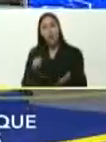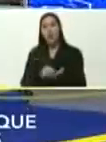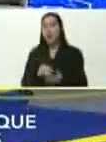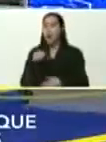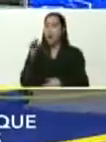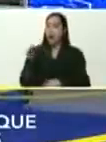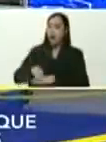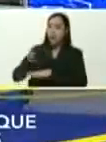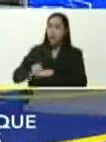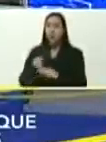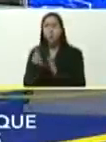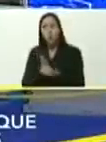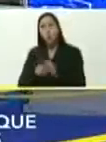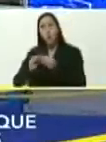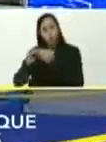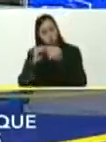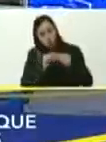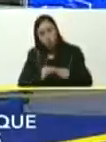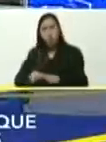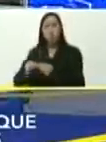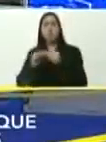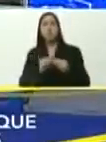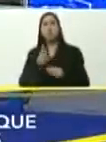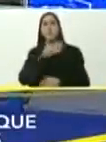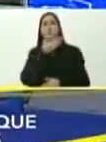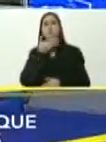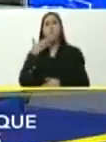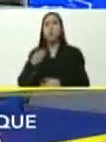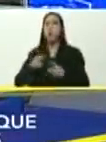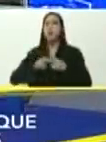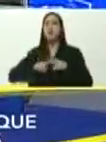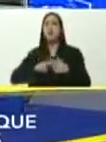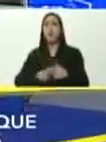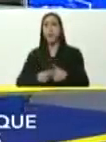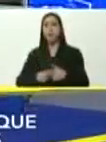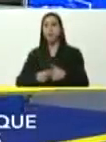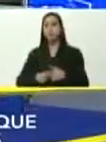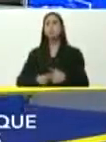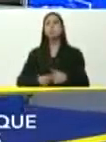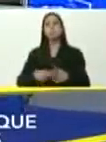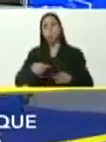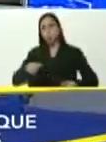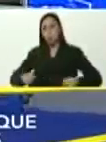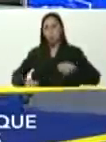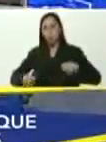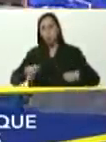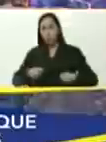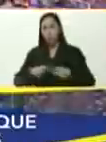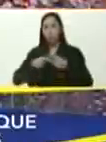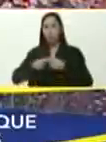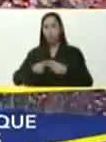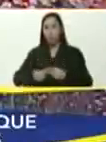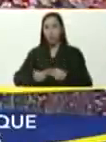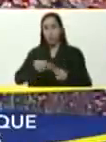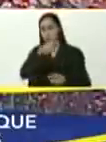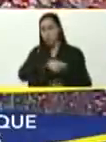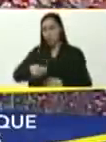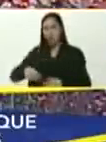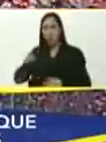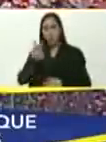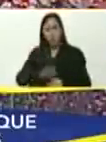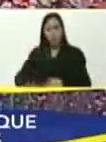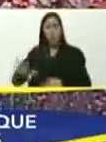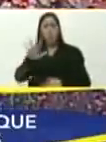el mantenimiento, tener los mejores talleres con los mejores mecánicos, en todo el país,